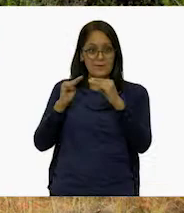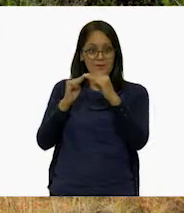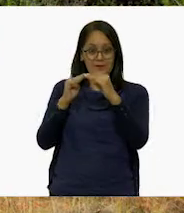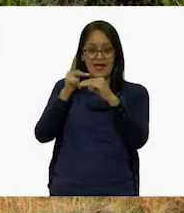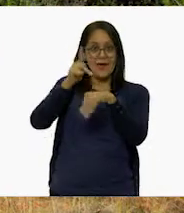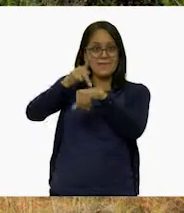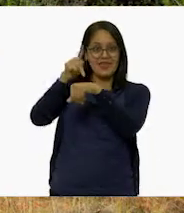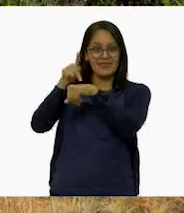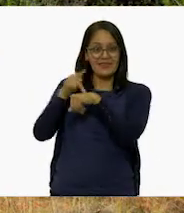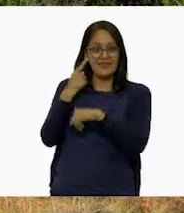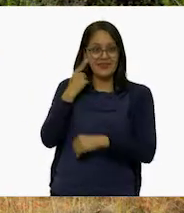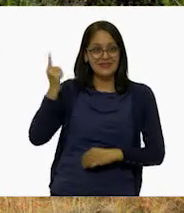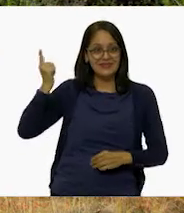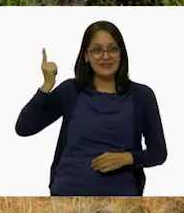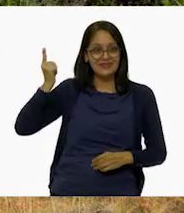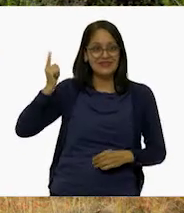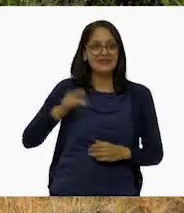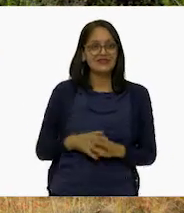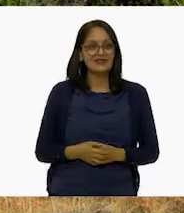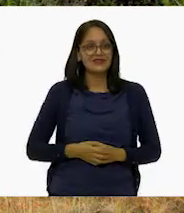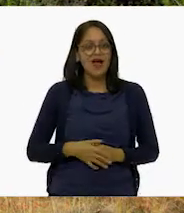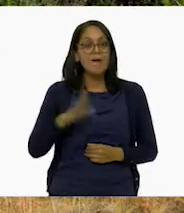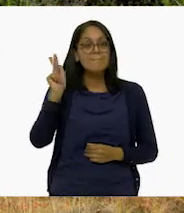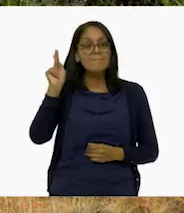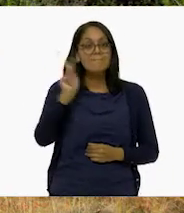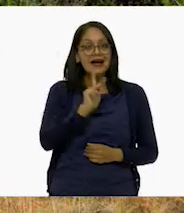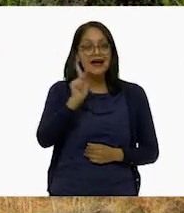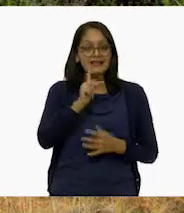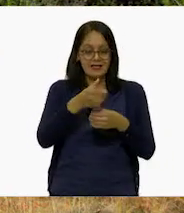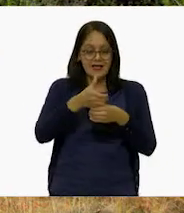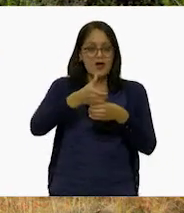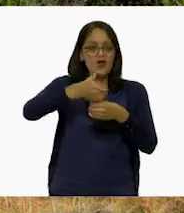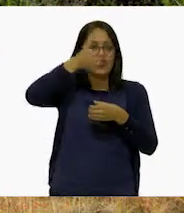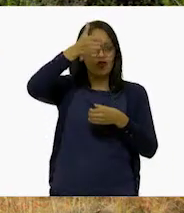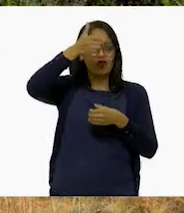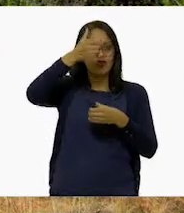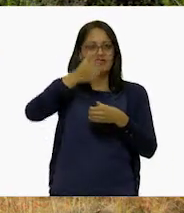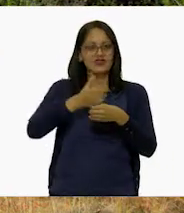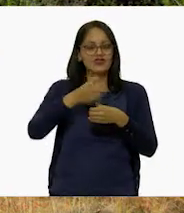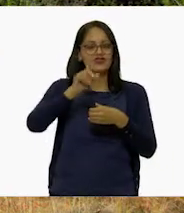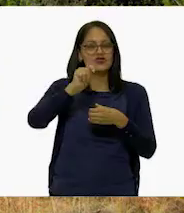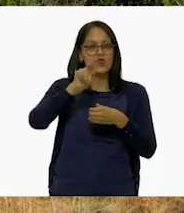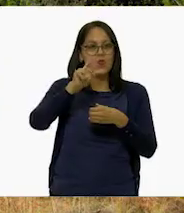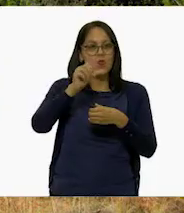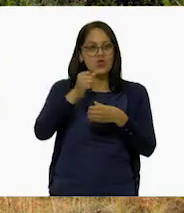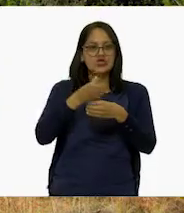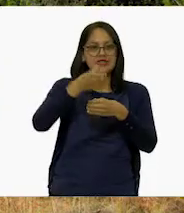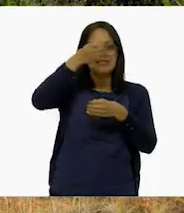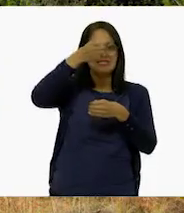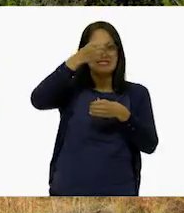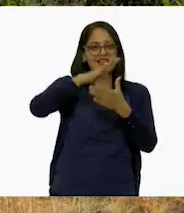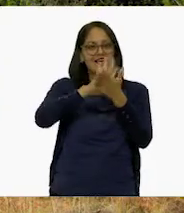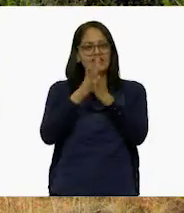que asemejan tubos de un órgano musical, Larisa. ¡Claro!